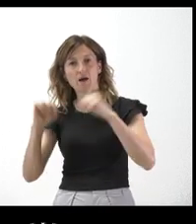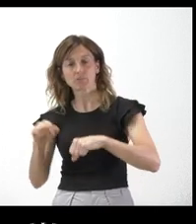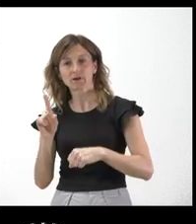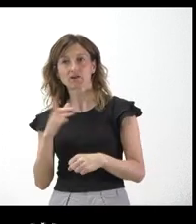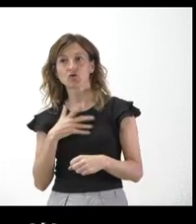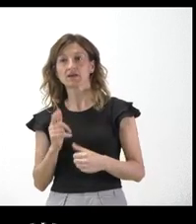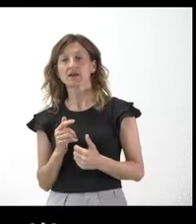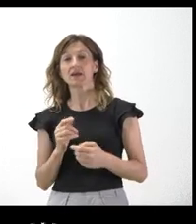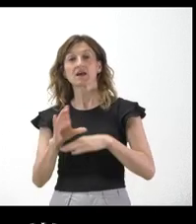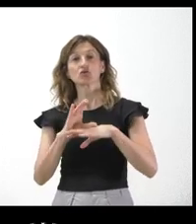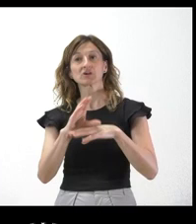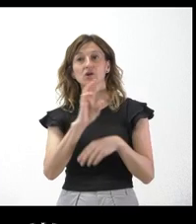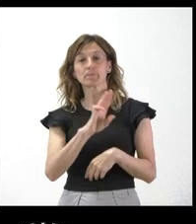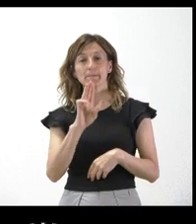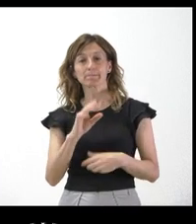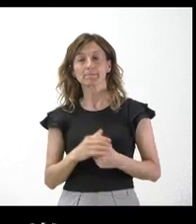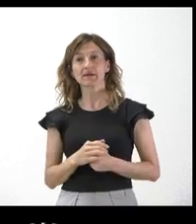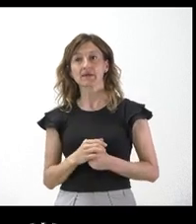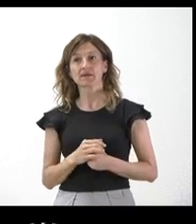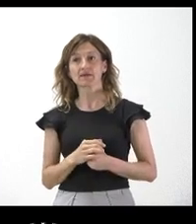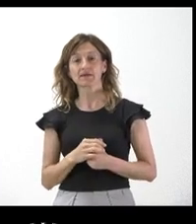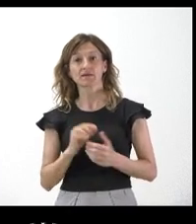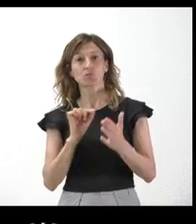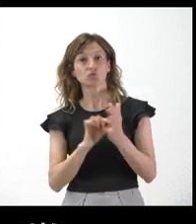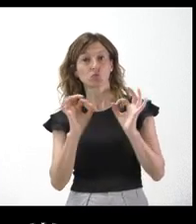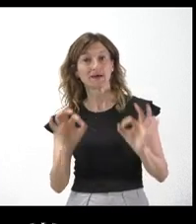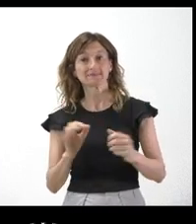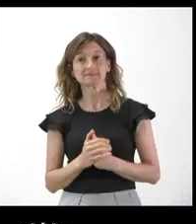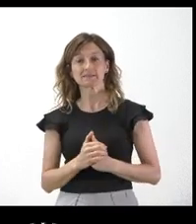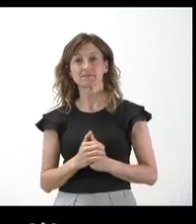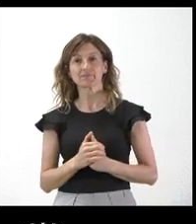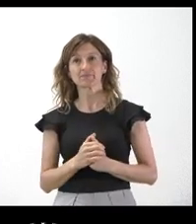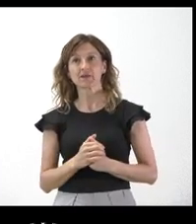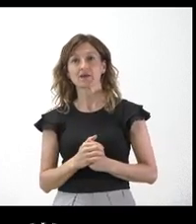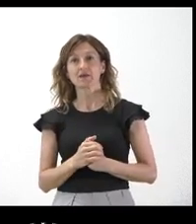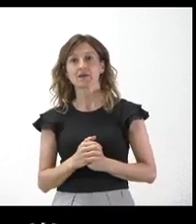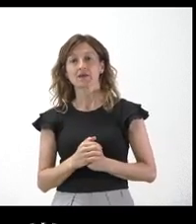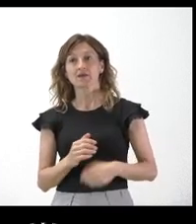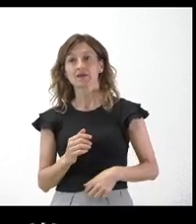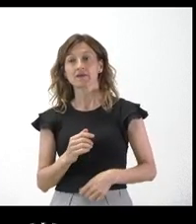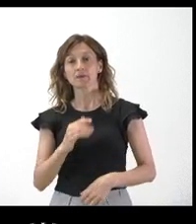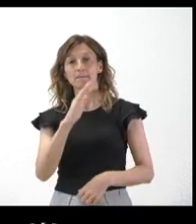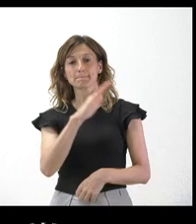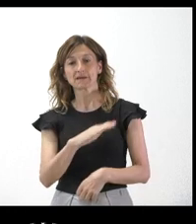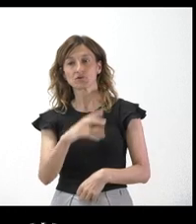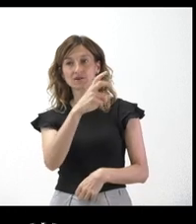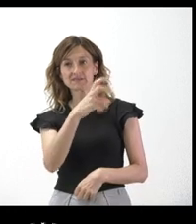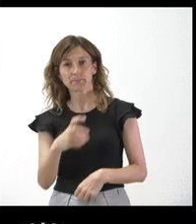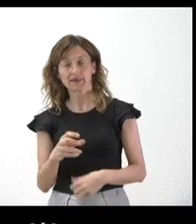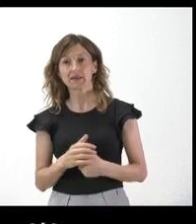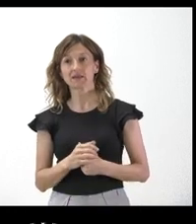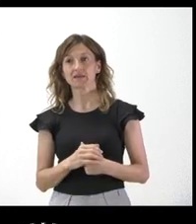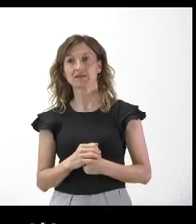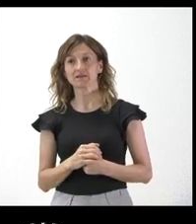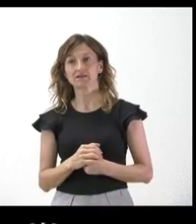Los consejeros del PP han dejado ese punto y en el otro plano de los menores que vienen son menores que ya